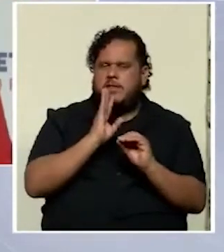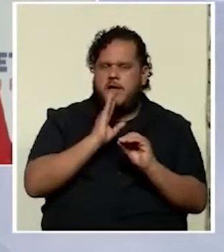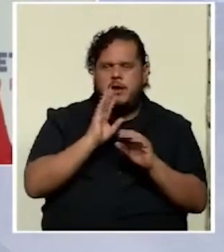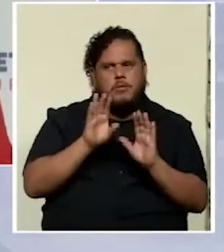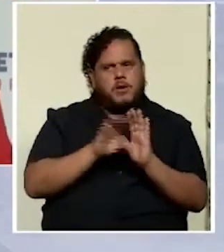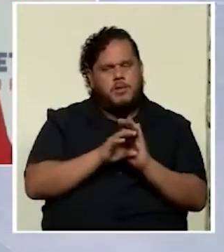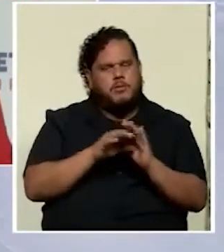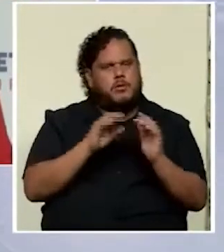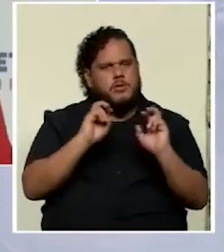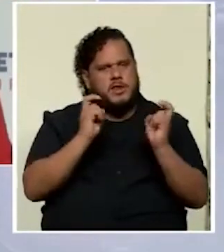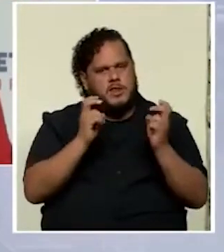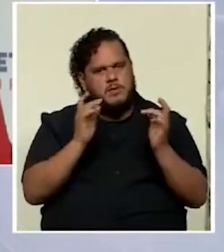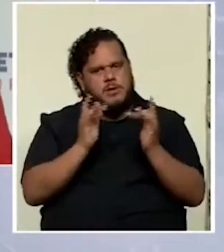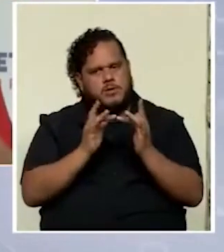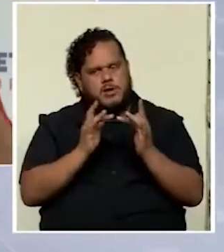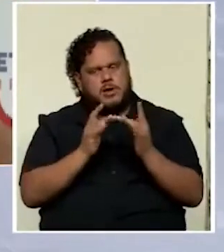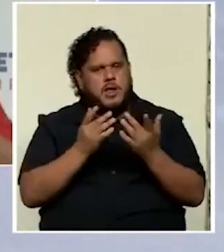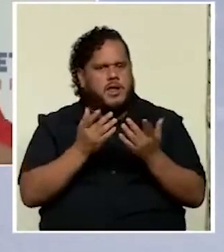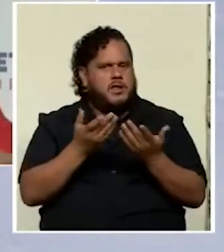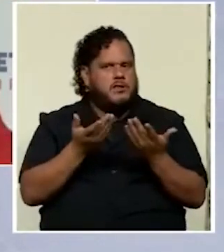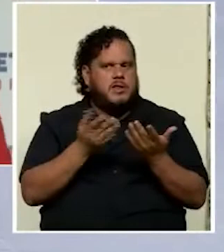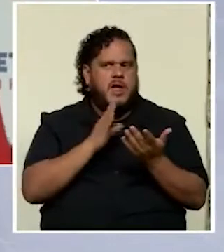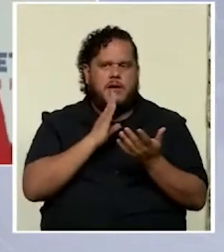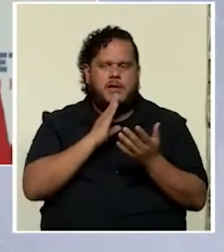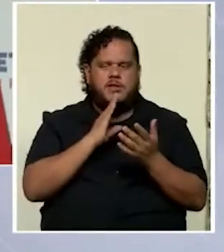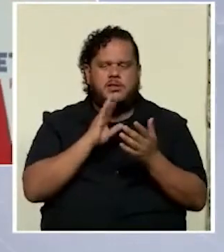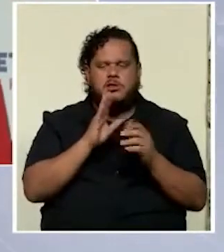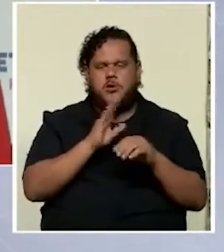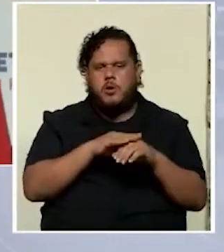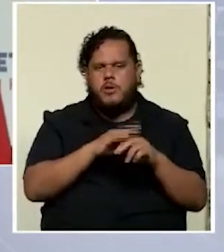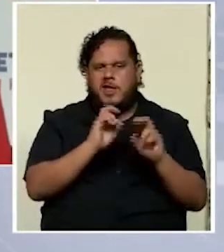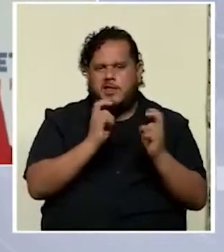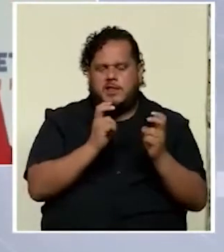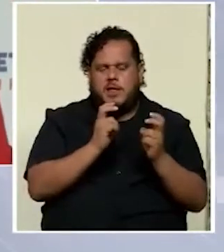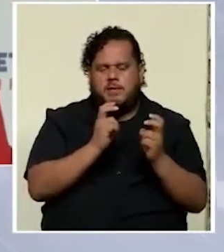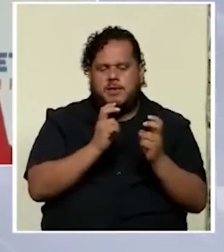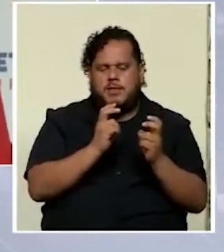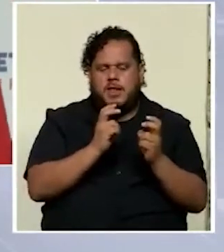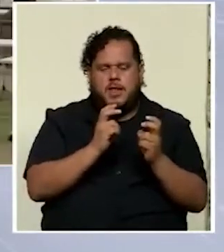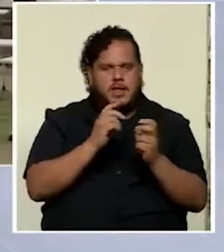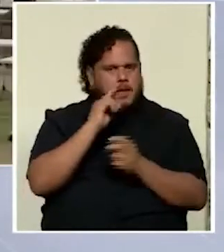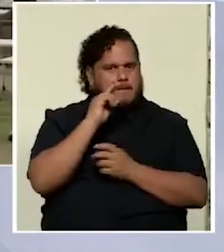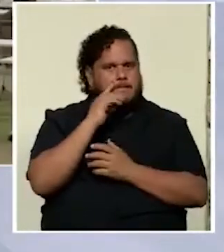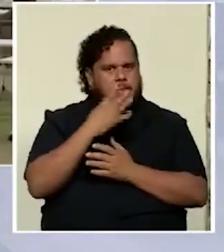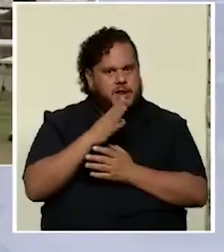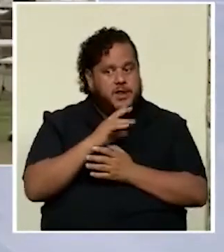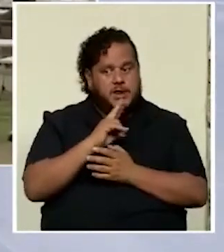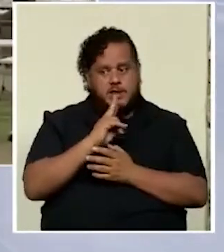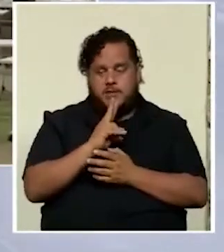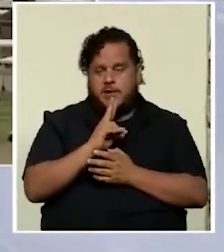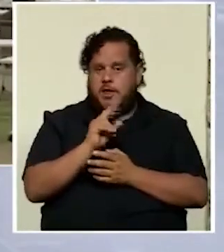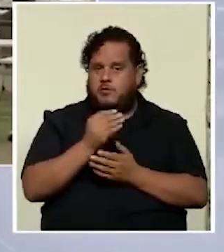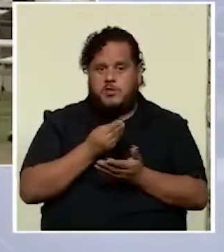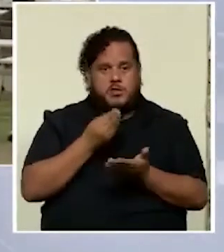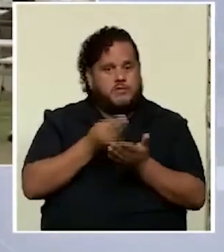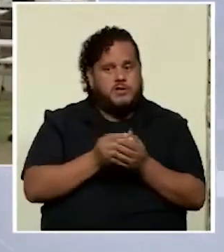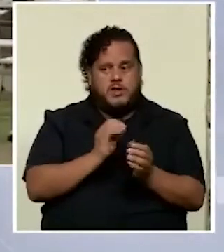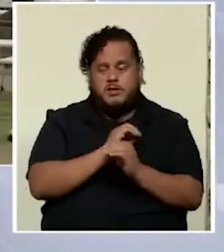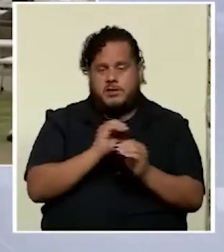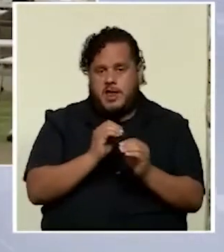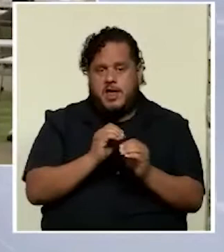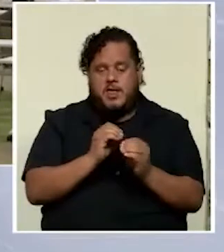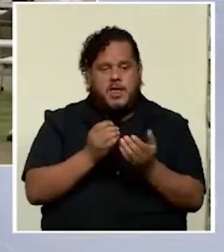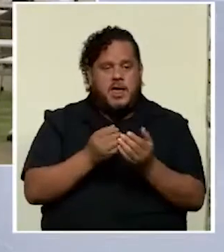conectividad son digamos abordajes que efectivamente pareciera que en realidad no están ofreciendo nada en